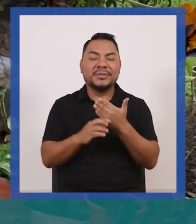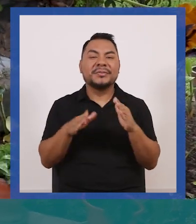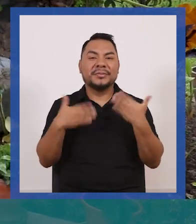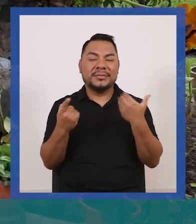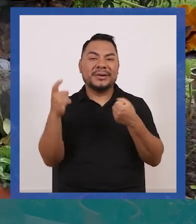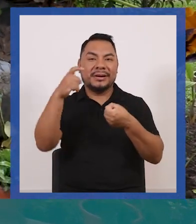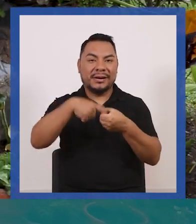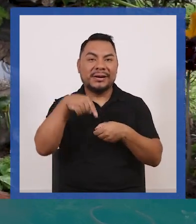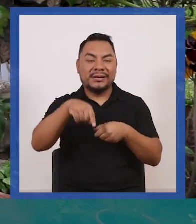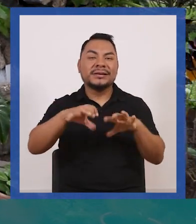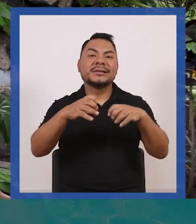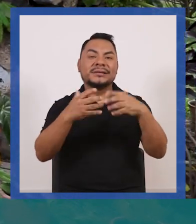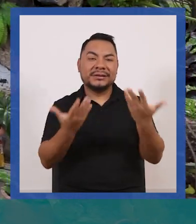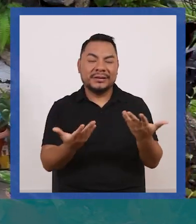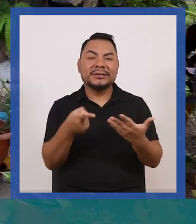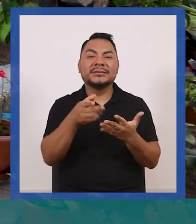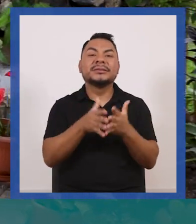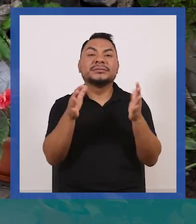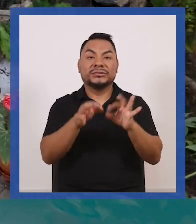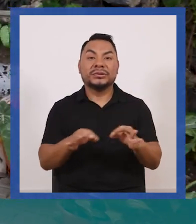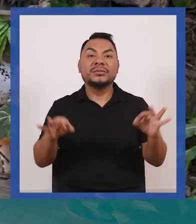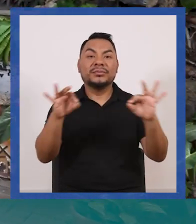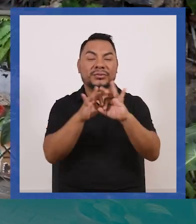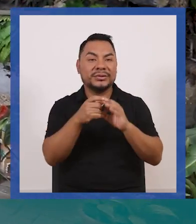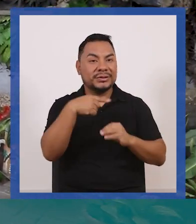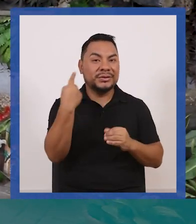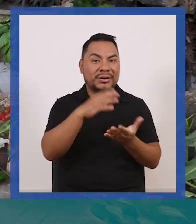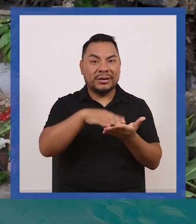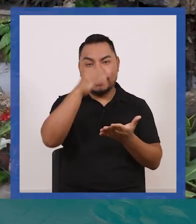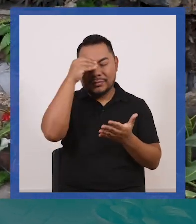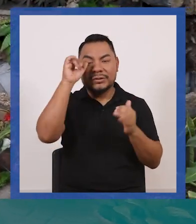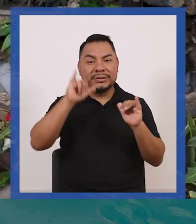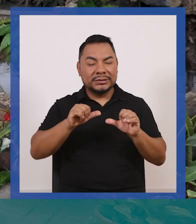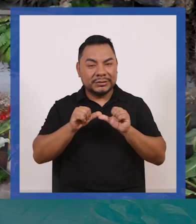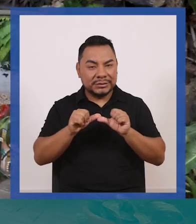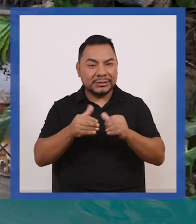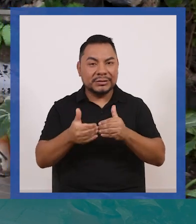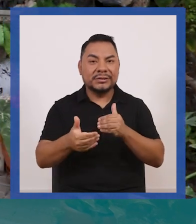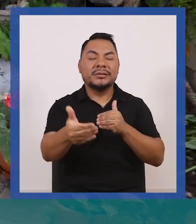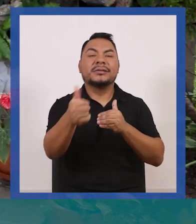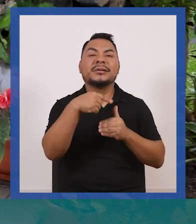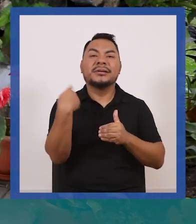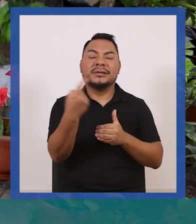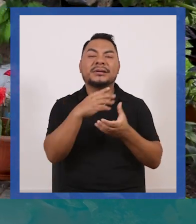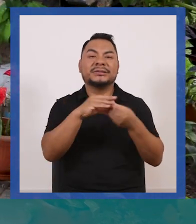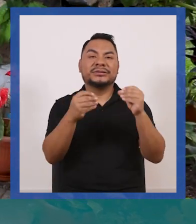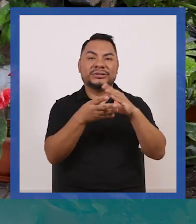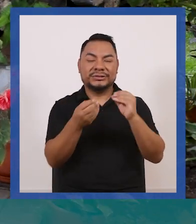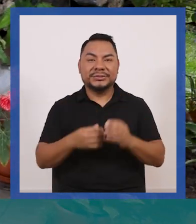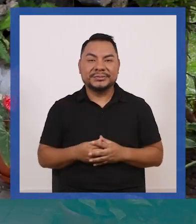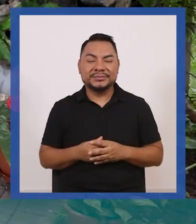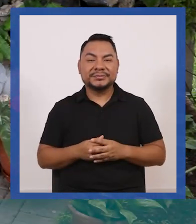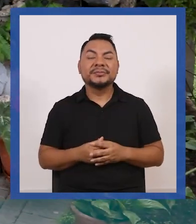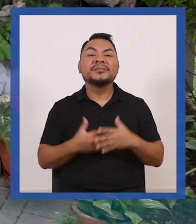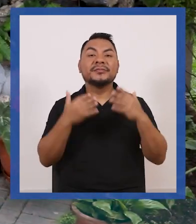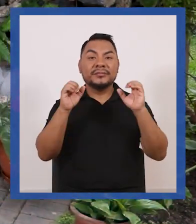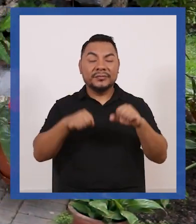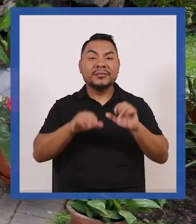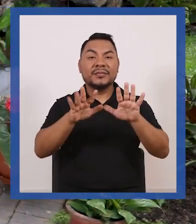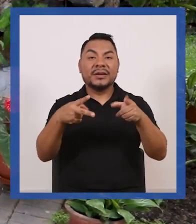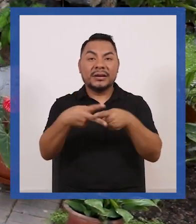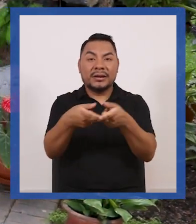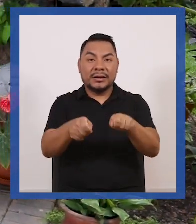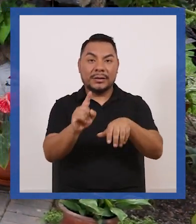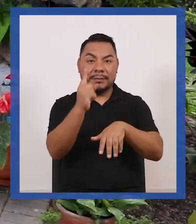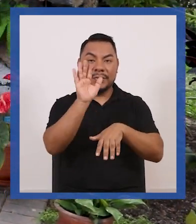y que haya formado parte de esta sección que es tan importante y que también va a quedar como un legado de nuestro Bicentenario. Tenemos que